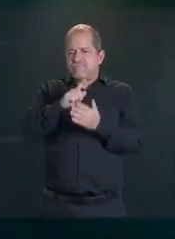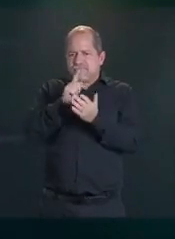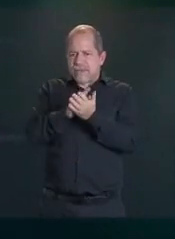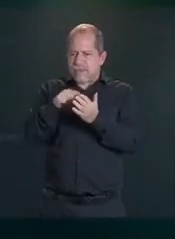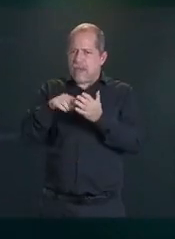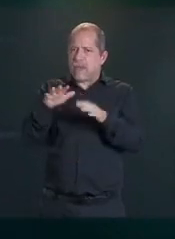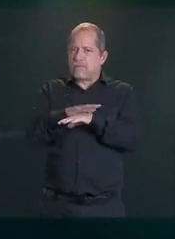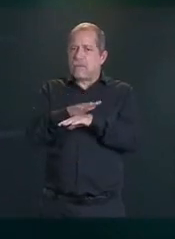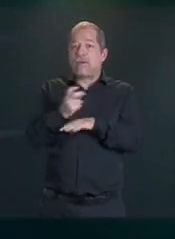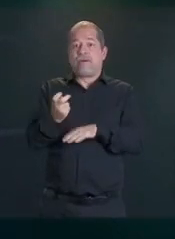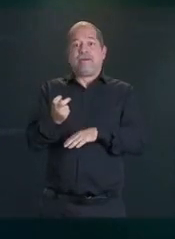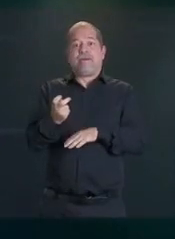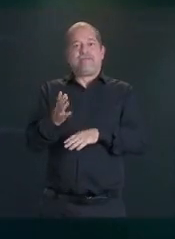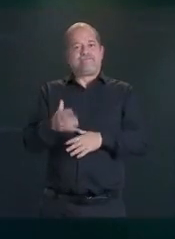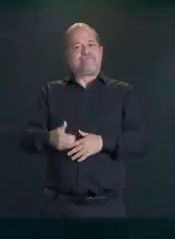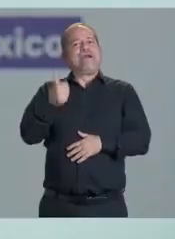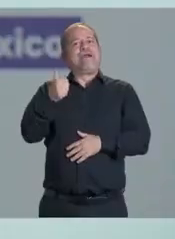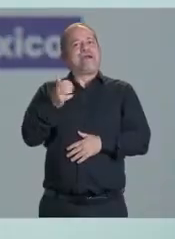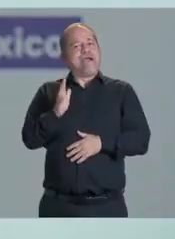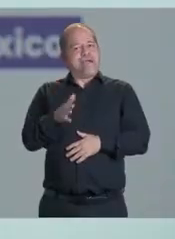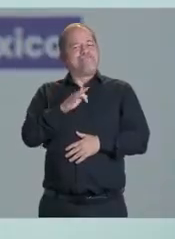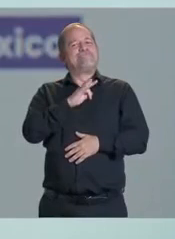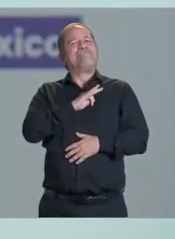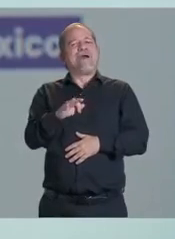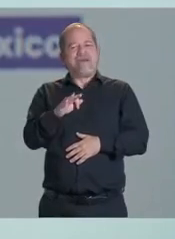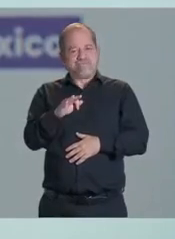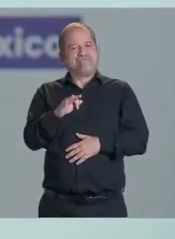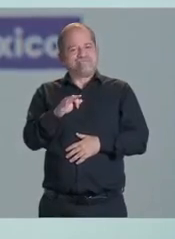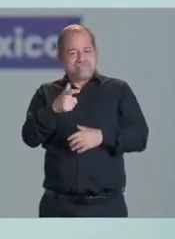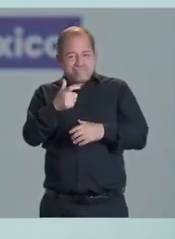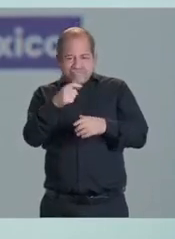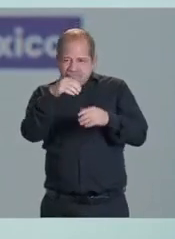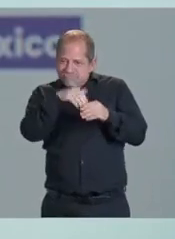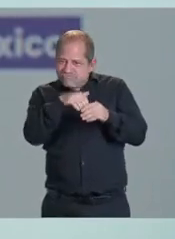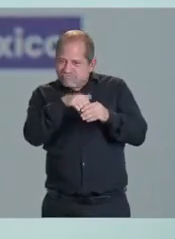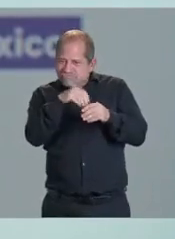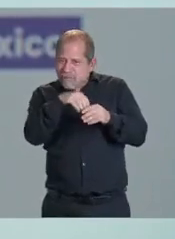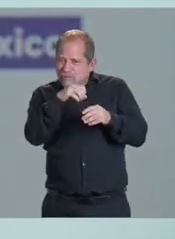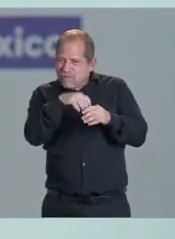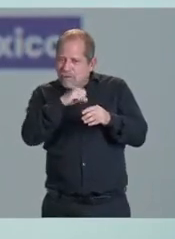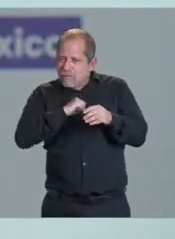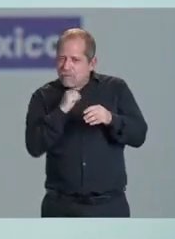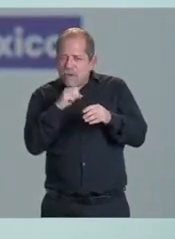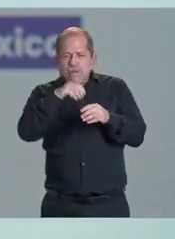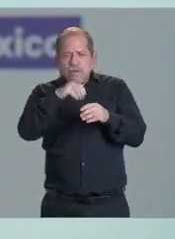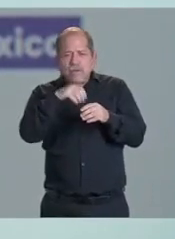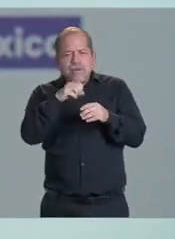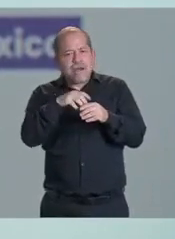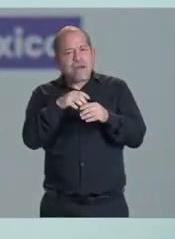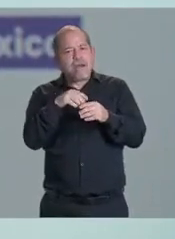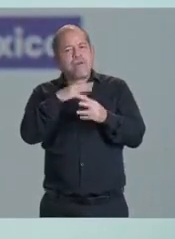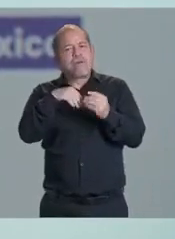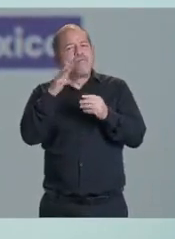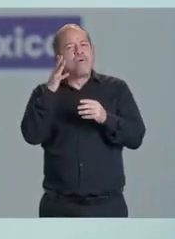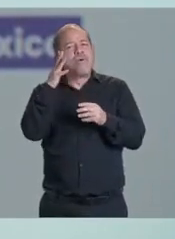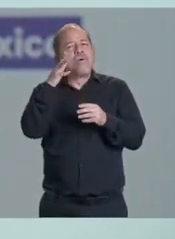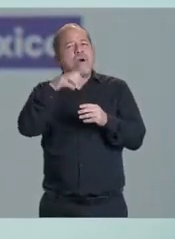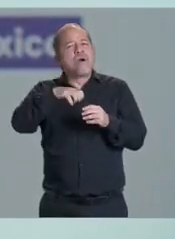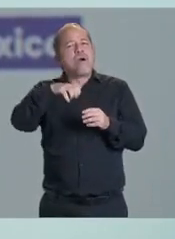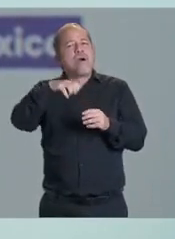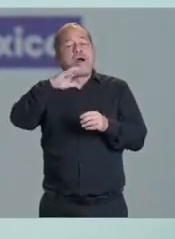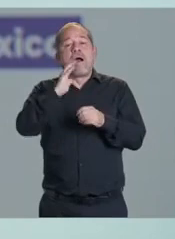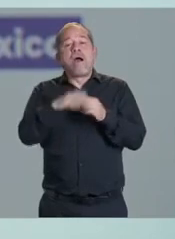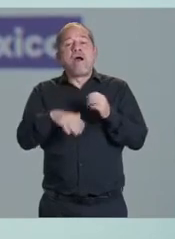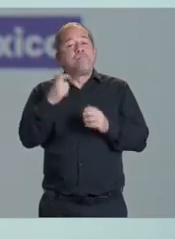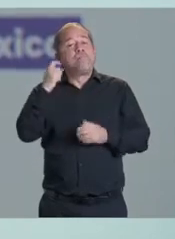fondo de pensiones va a permitir que se recuperen las pensiones para que te puedas ir pensionado con tu mismo salario si ganas el